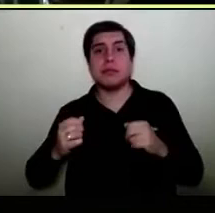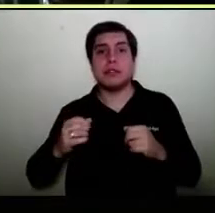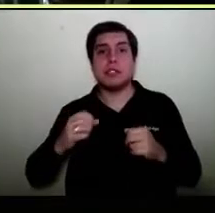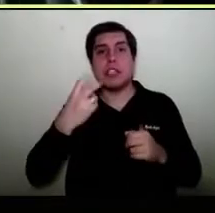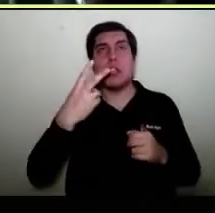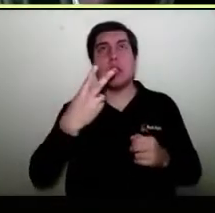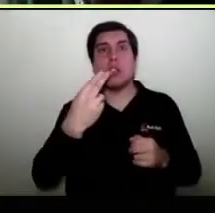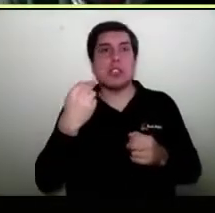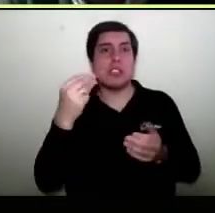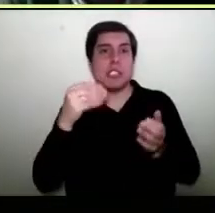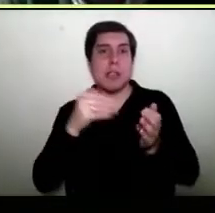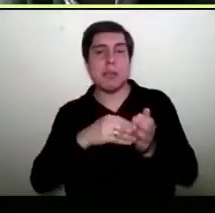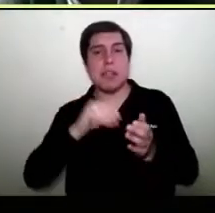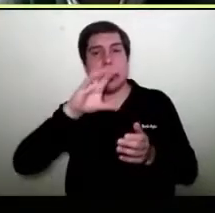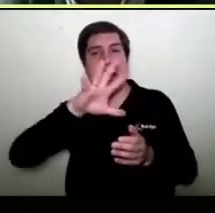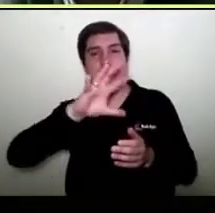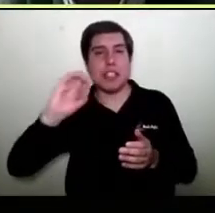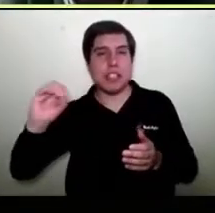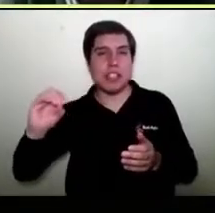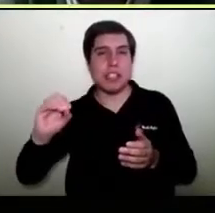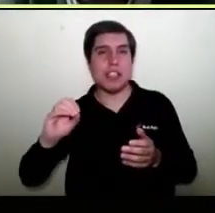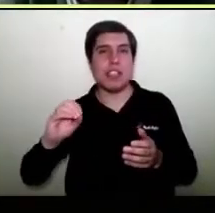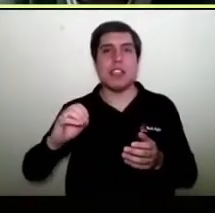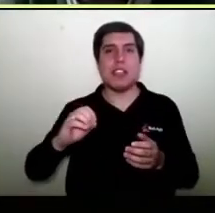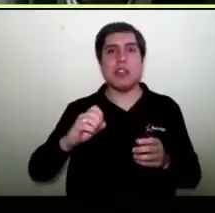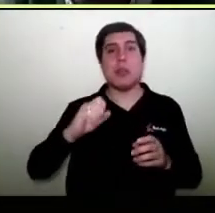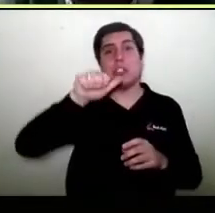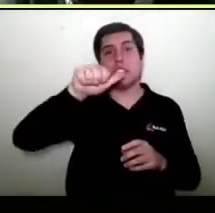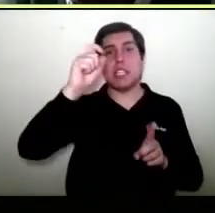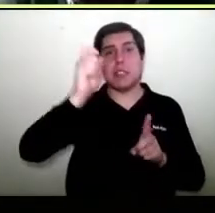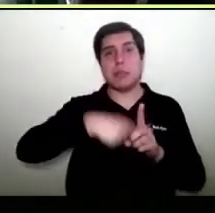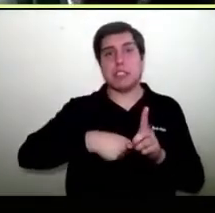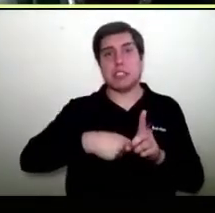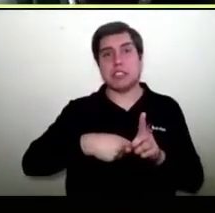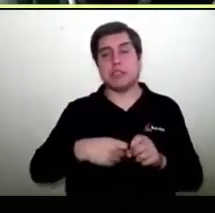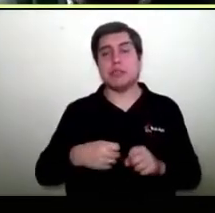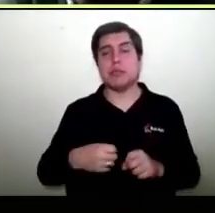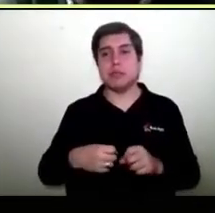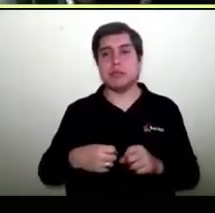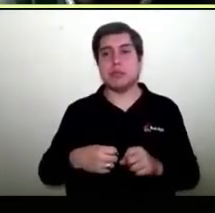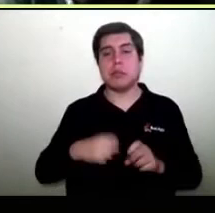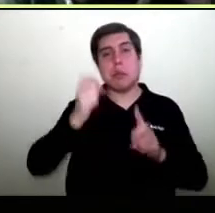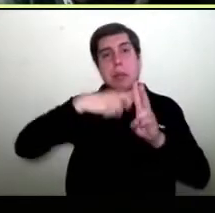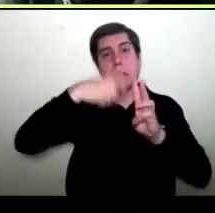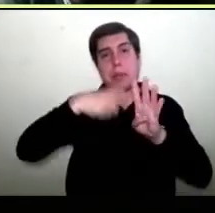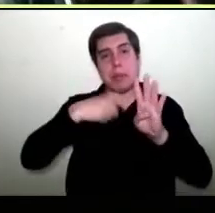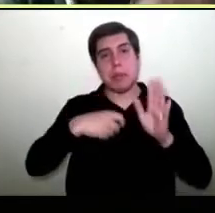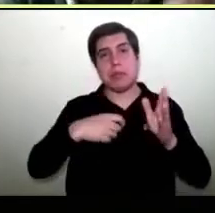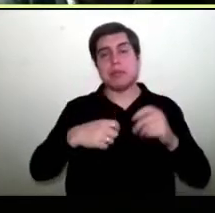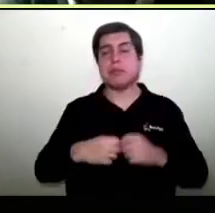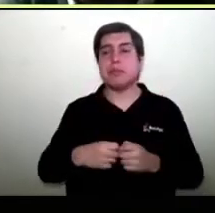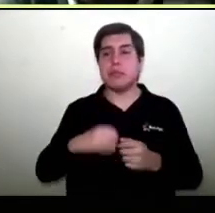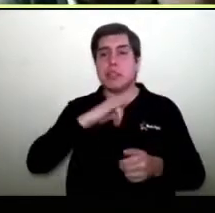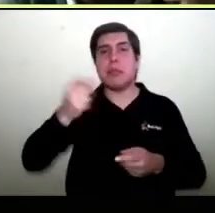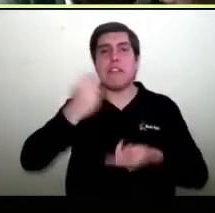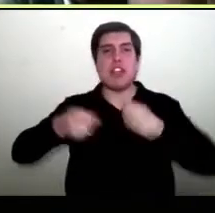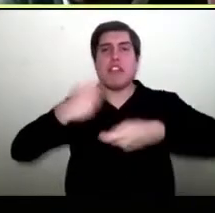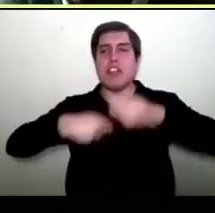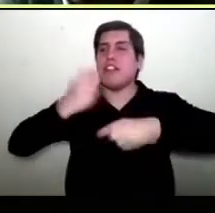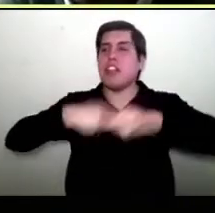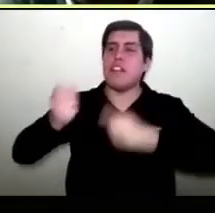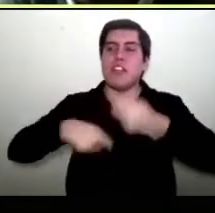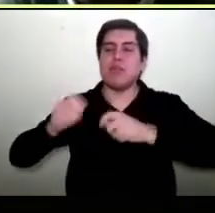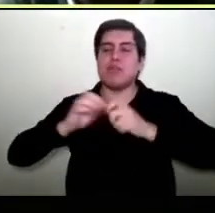pesos o 66.000 pesos por un semestre y no tienes que pagar nada más. El resto es empezar a vender, empezar a disfrutar, empezar